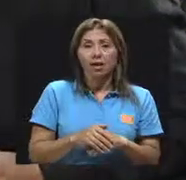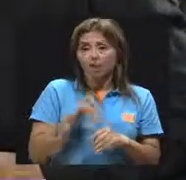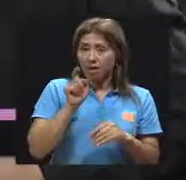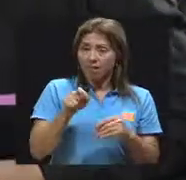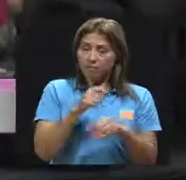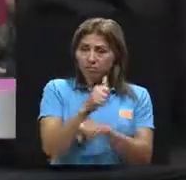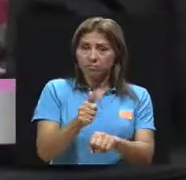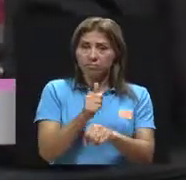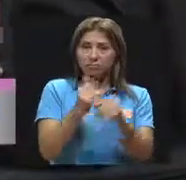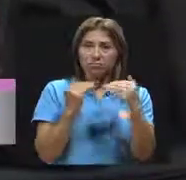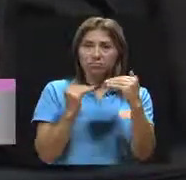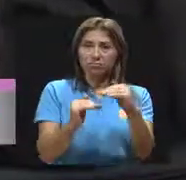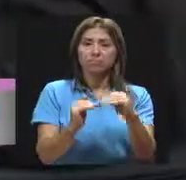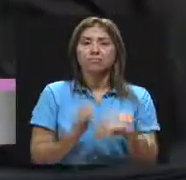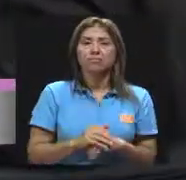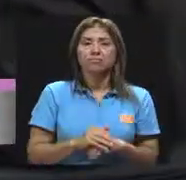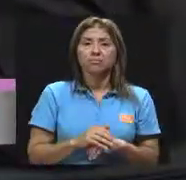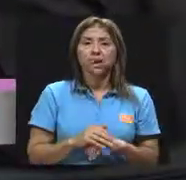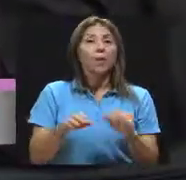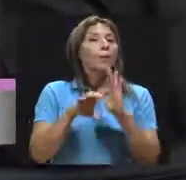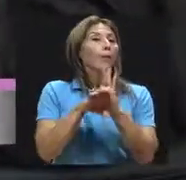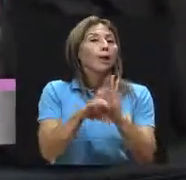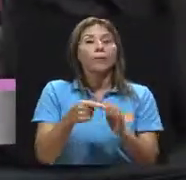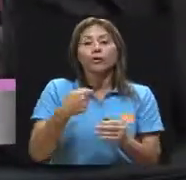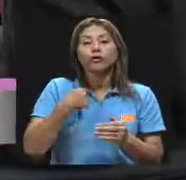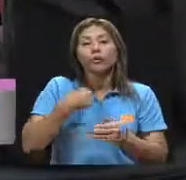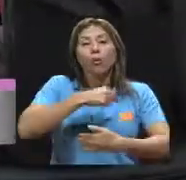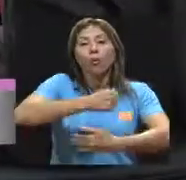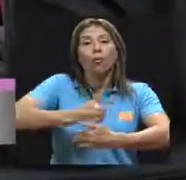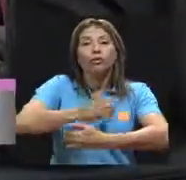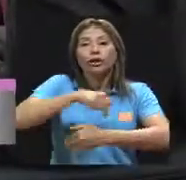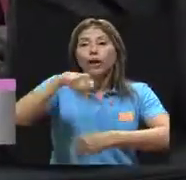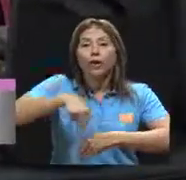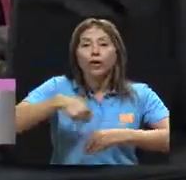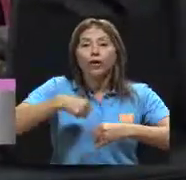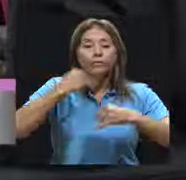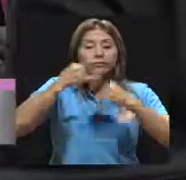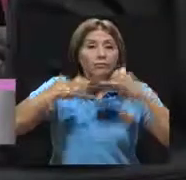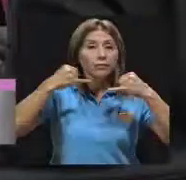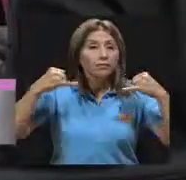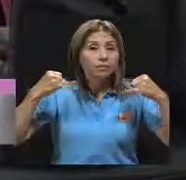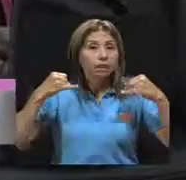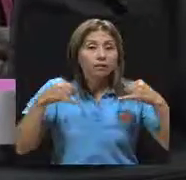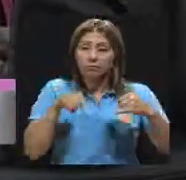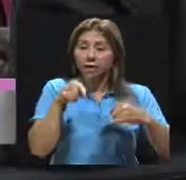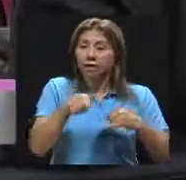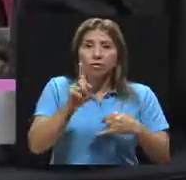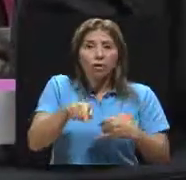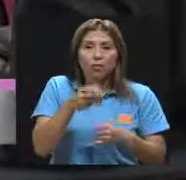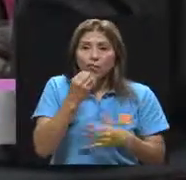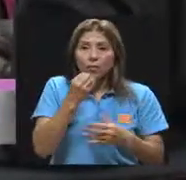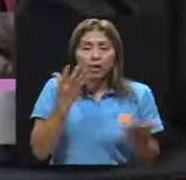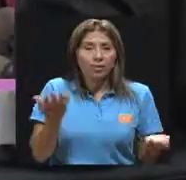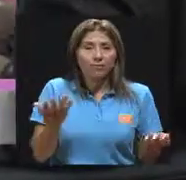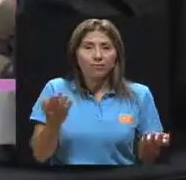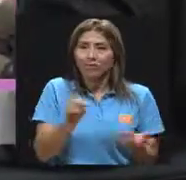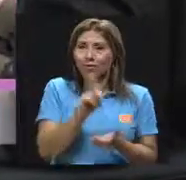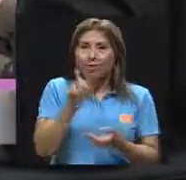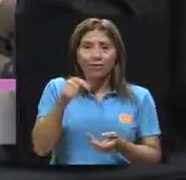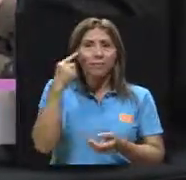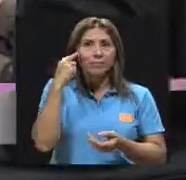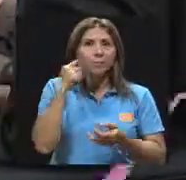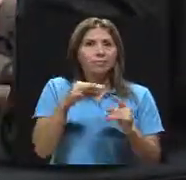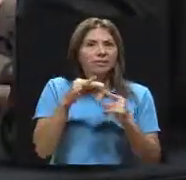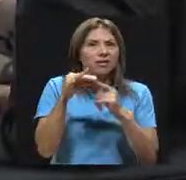fijar límites, bueno, lo que se hizo hoy es espagueti y eso es lo que hay para comer. Es entendible, pero por lo general la consulta,